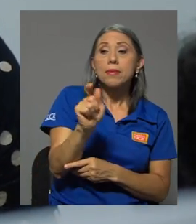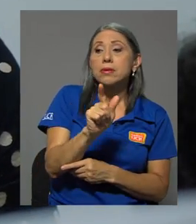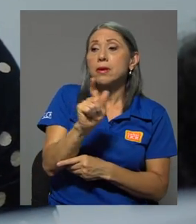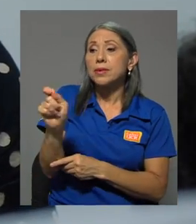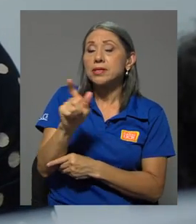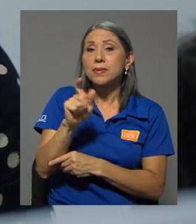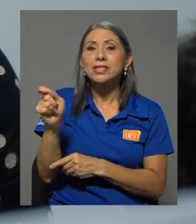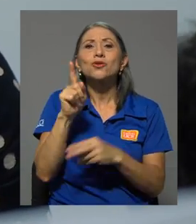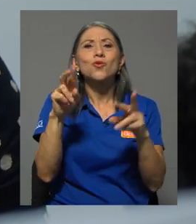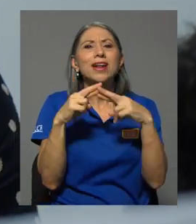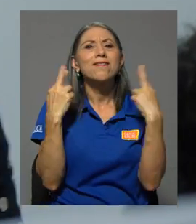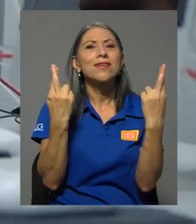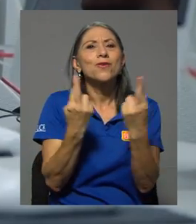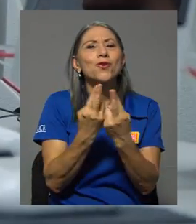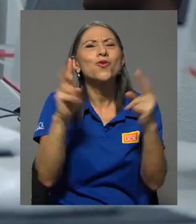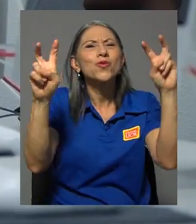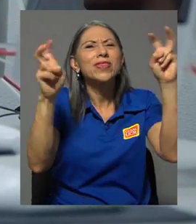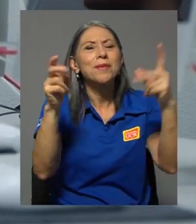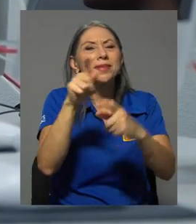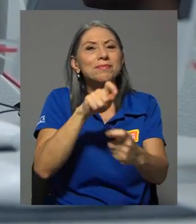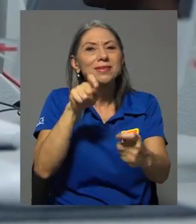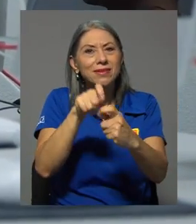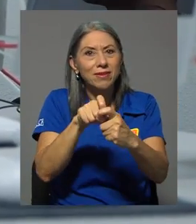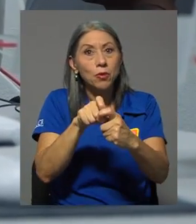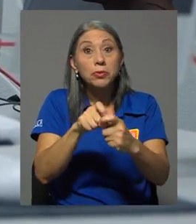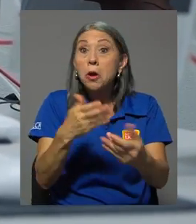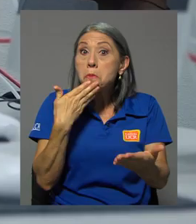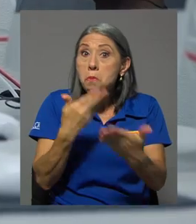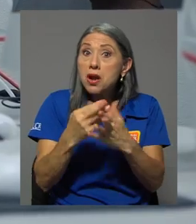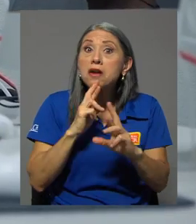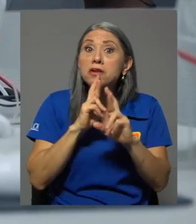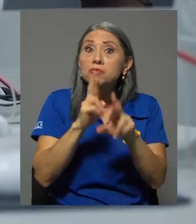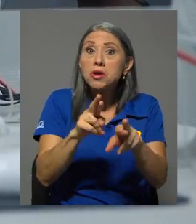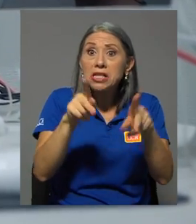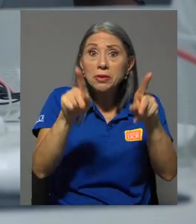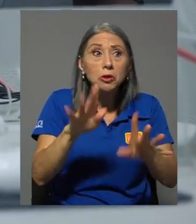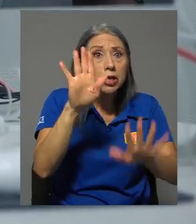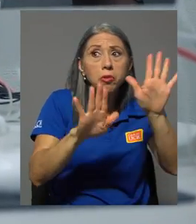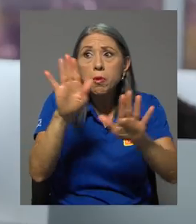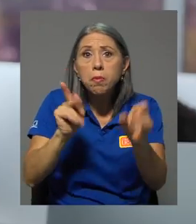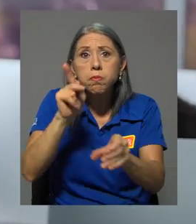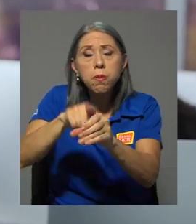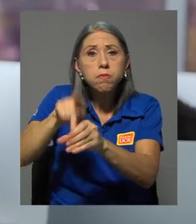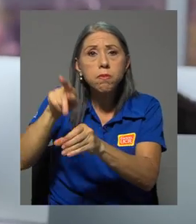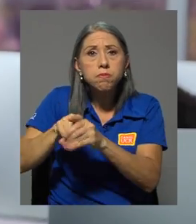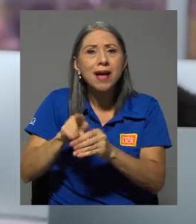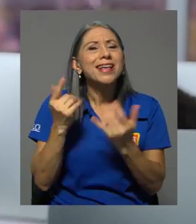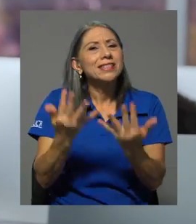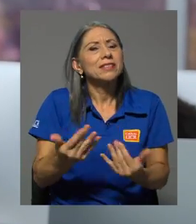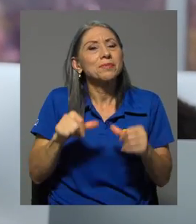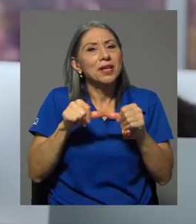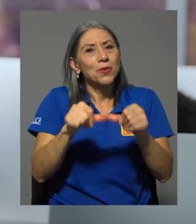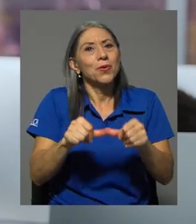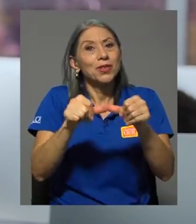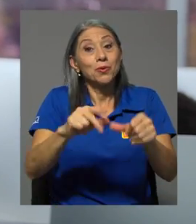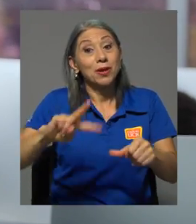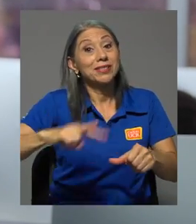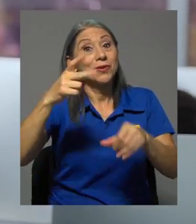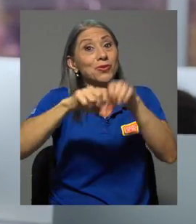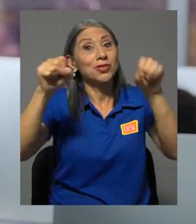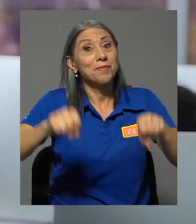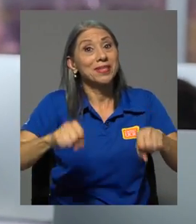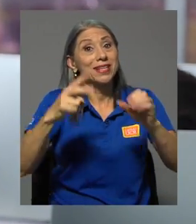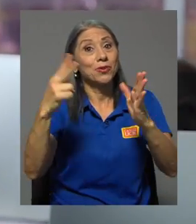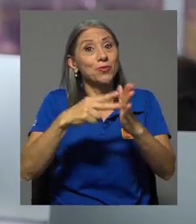sobre alguna temática en específico, debido a la buena respuesta de participación que se ha tenido, se espera continuar durante este segundo